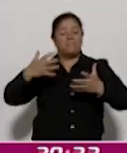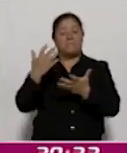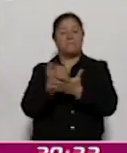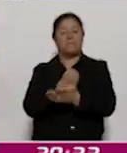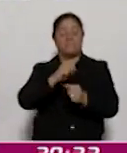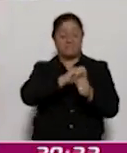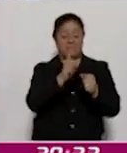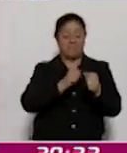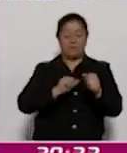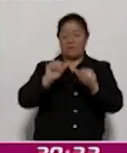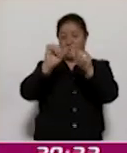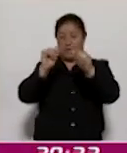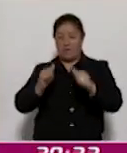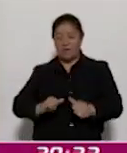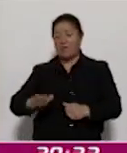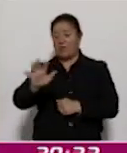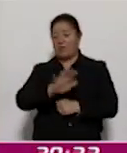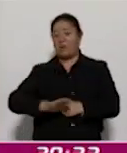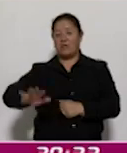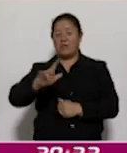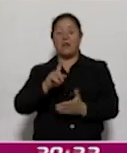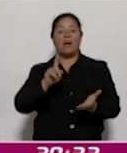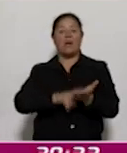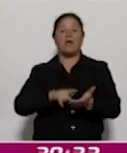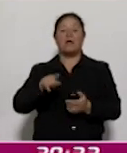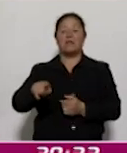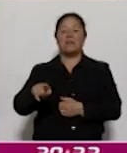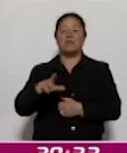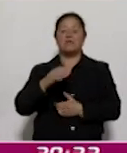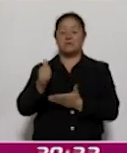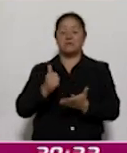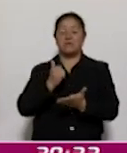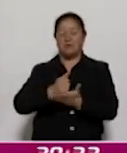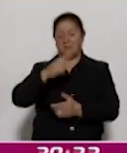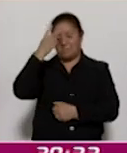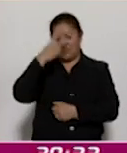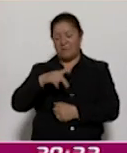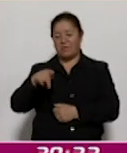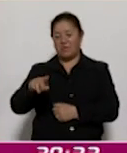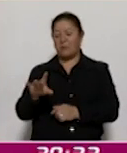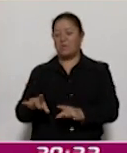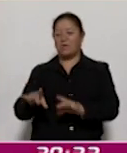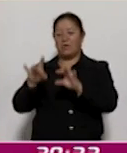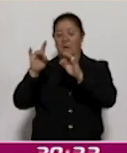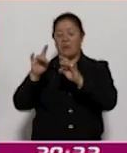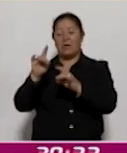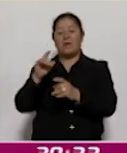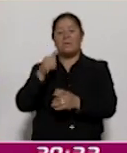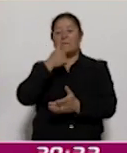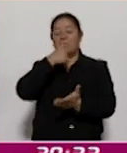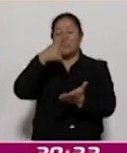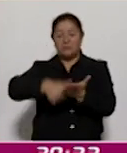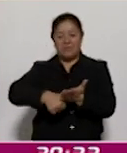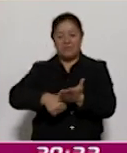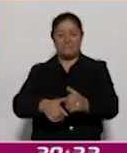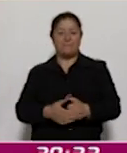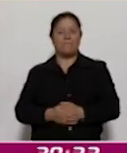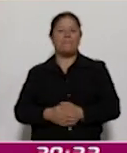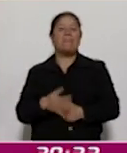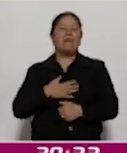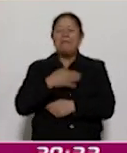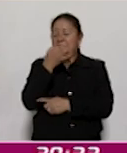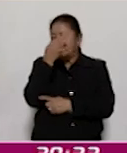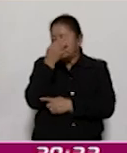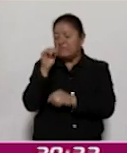Popular que se llevó a cabo en el Palacio Postal de la Ciudad de México. Tengo muy poco tiempo trabajando la